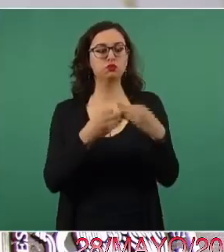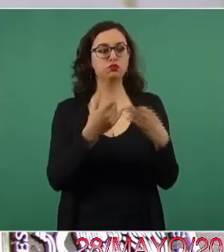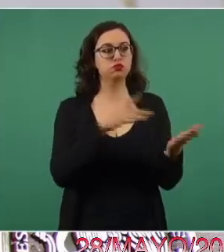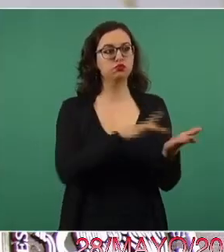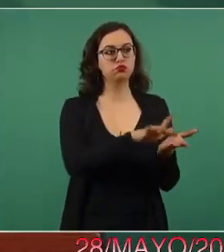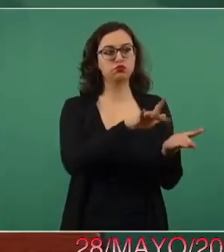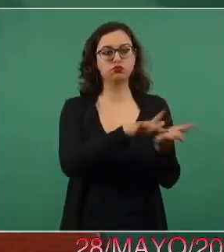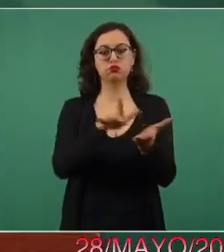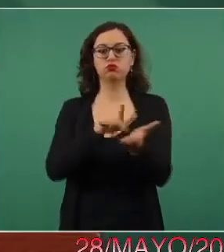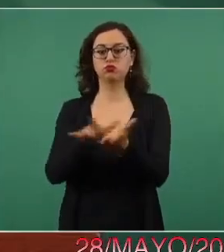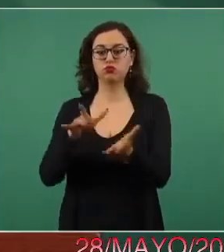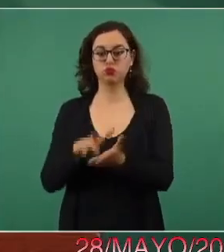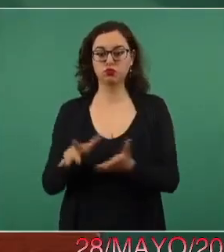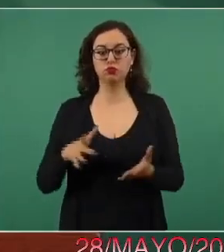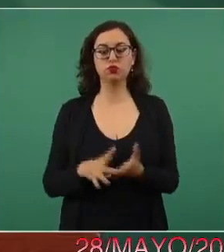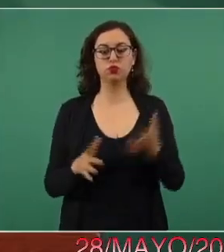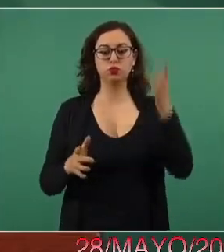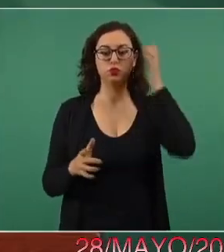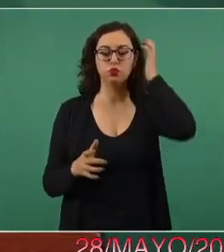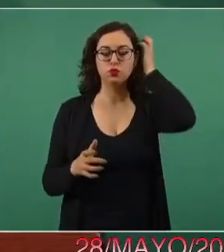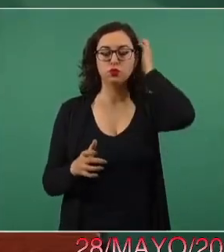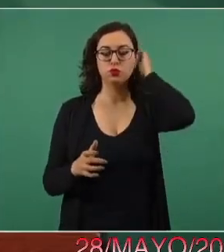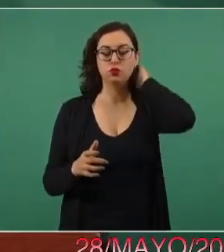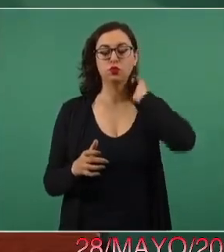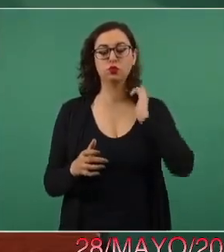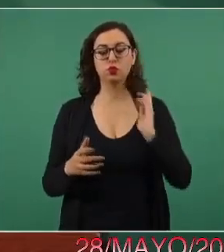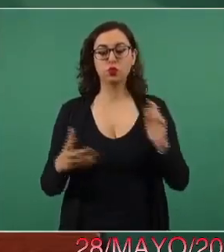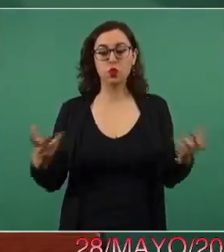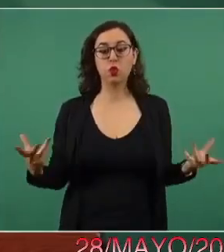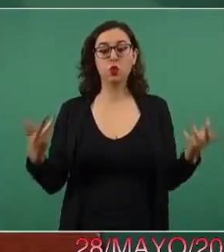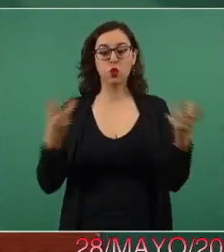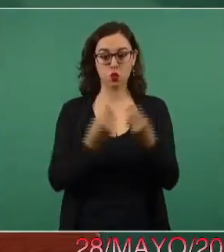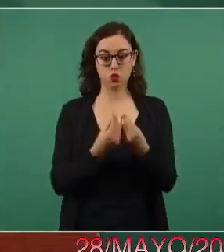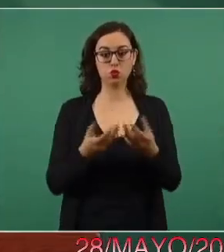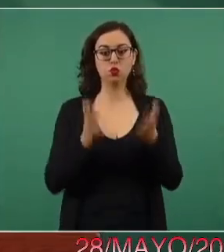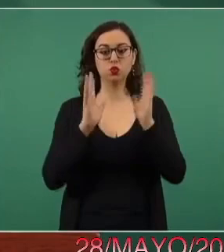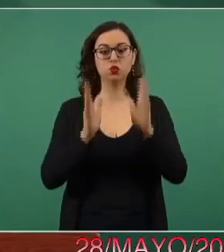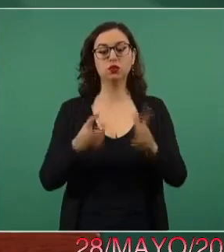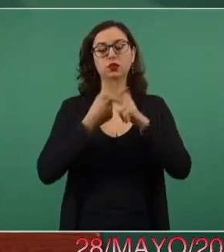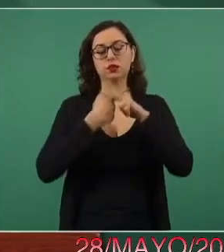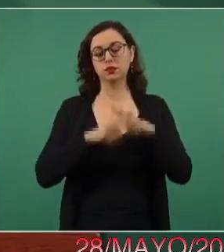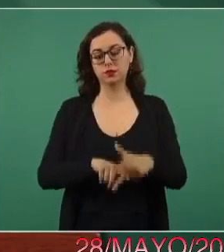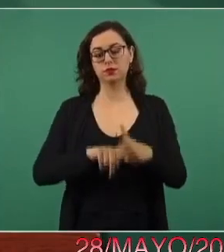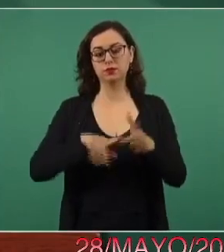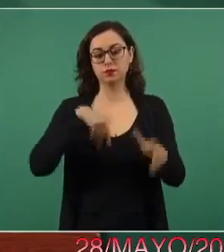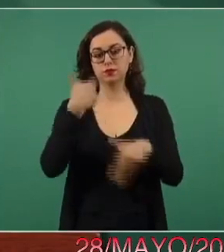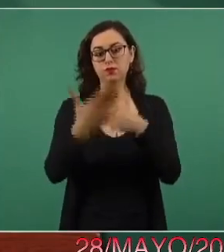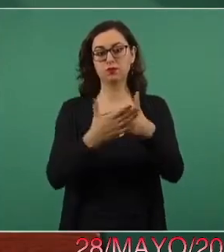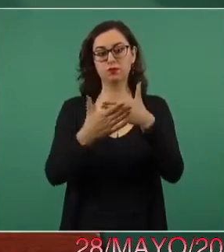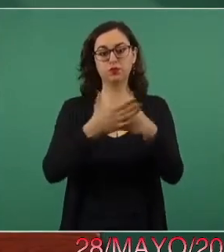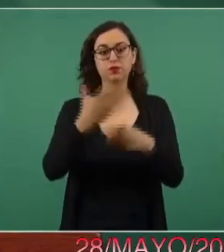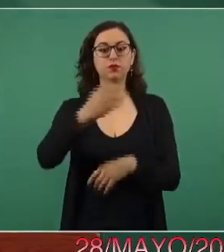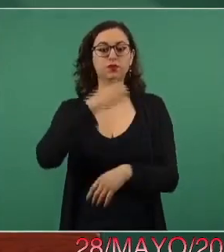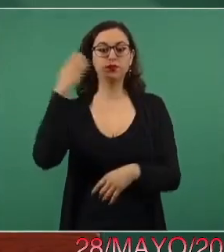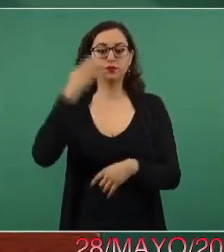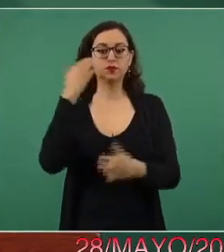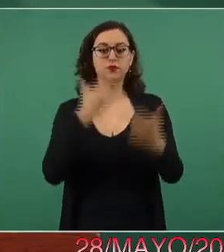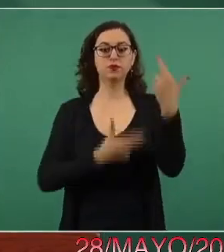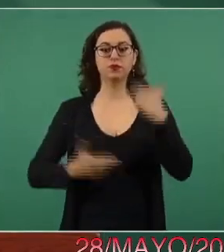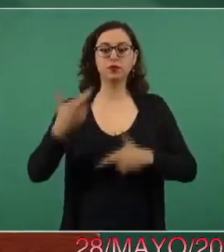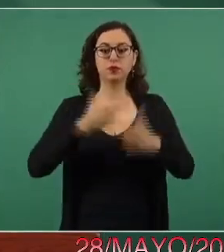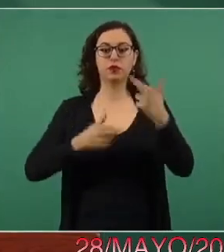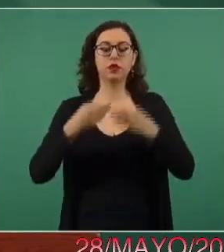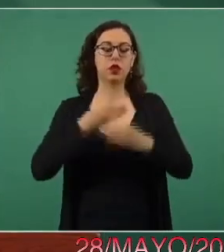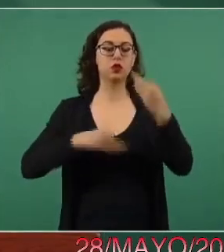Y trabajar de manera conjunta, insisto, para ya de ese regreso a clases y que invito y convoco a los maestros,